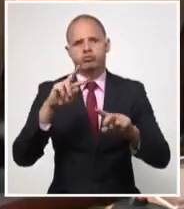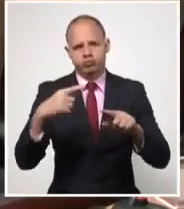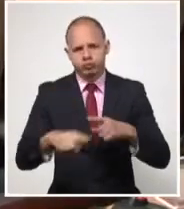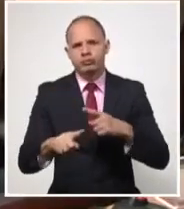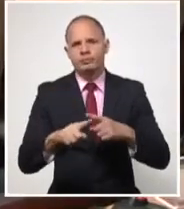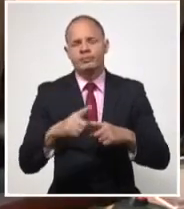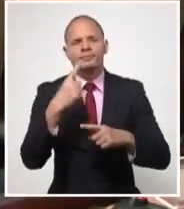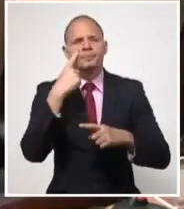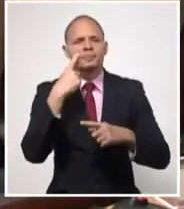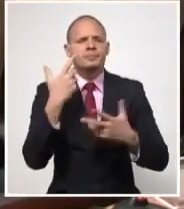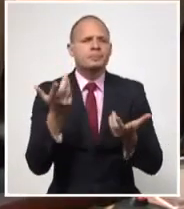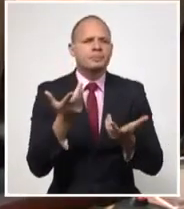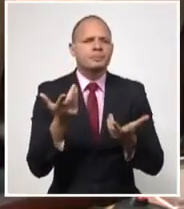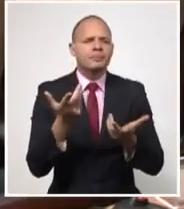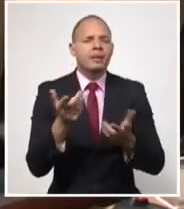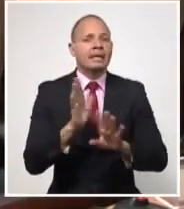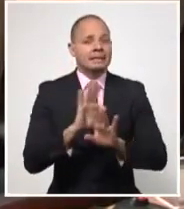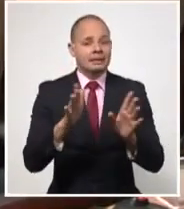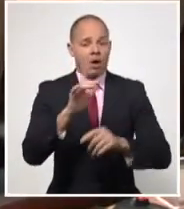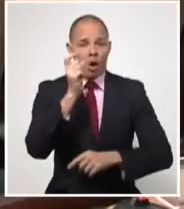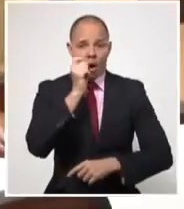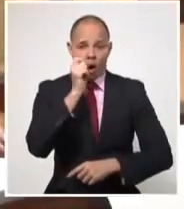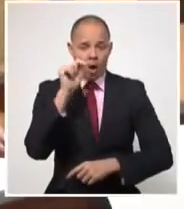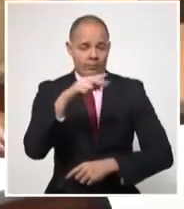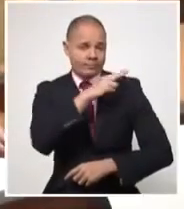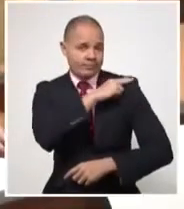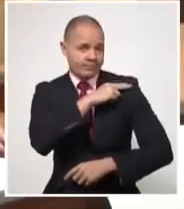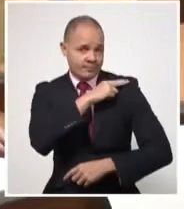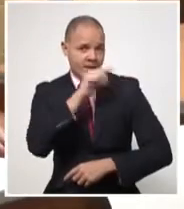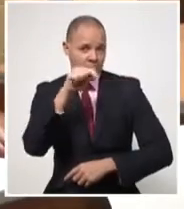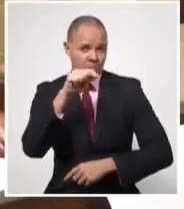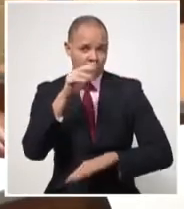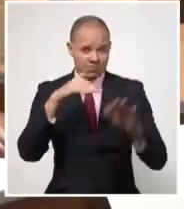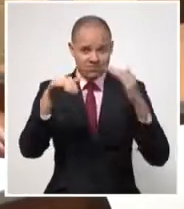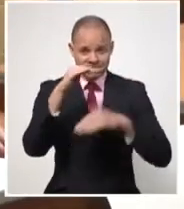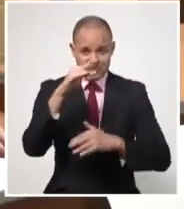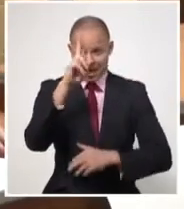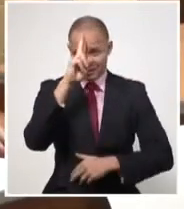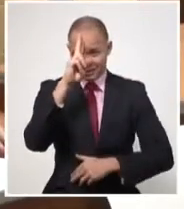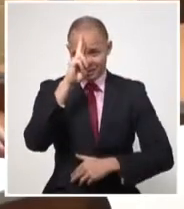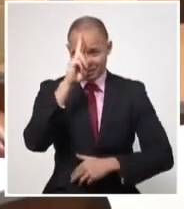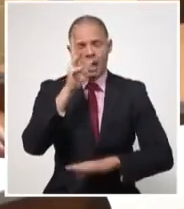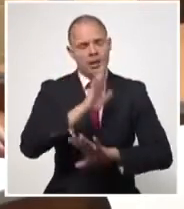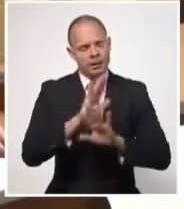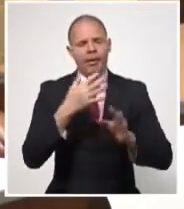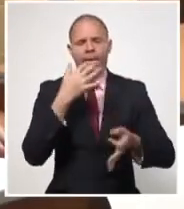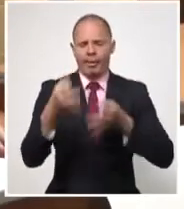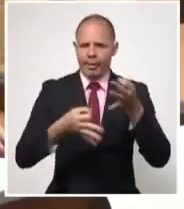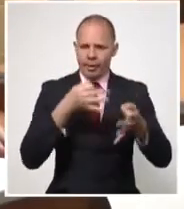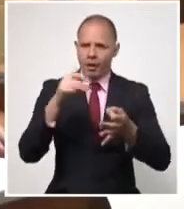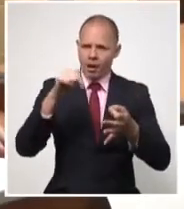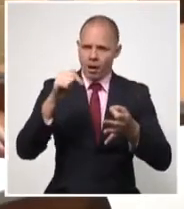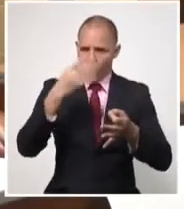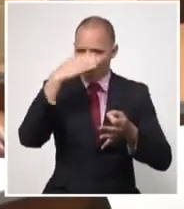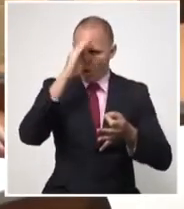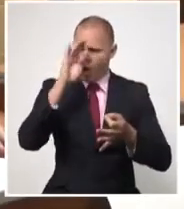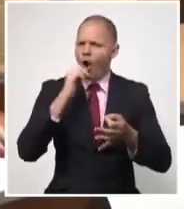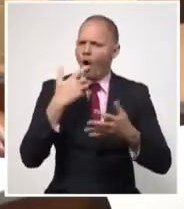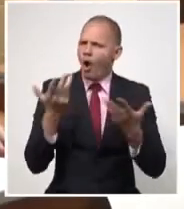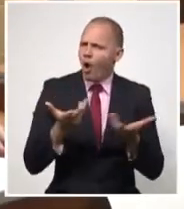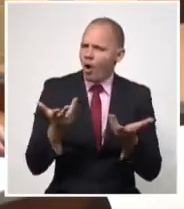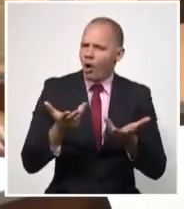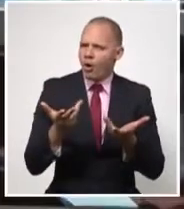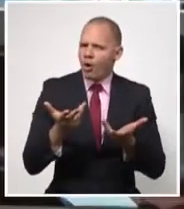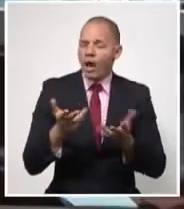El ministro de salud pública, doctor José Ángel Portal Miranda, informó sobre la situación actual de la COVID-19 en Cuba, donde las cifras